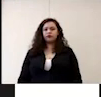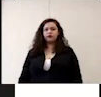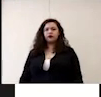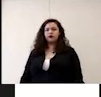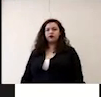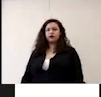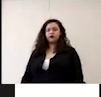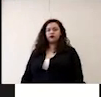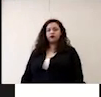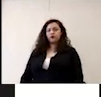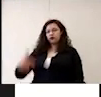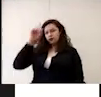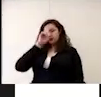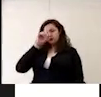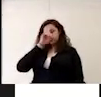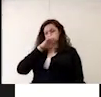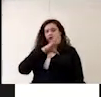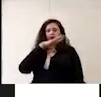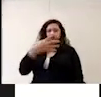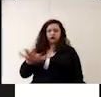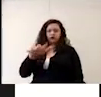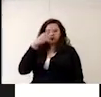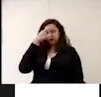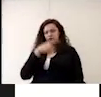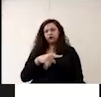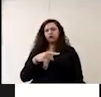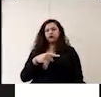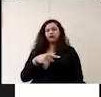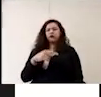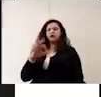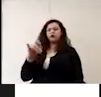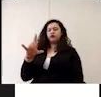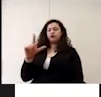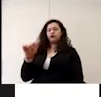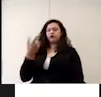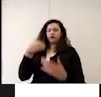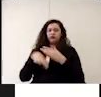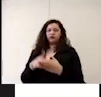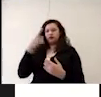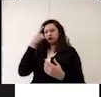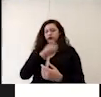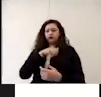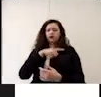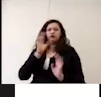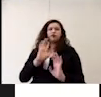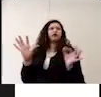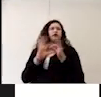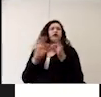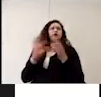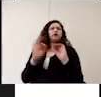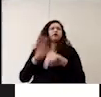las recomendaciones generales para la colocación del filtro sanitario que también ya lo vimos detalladamente